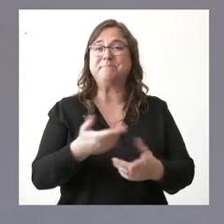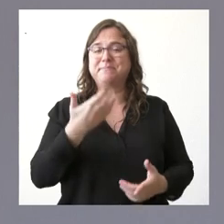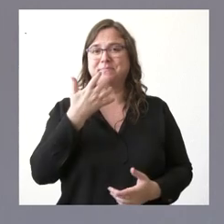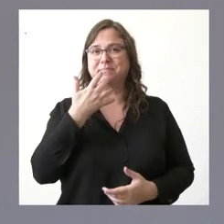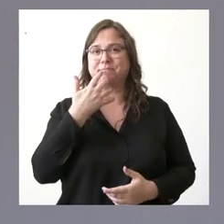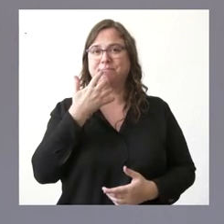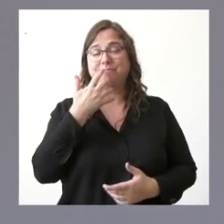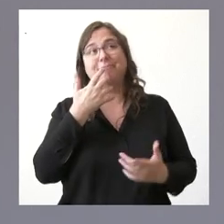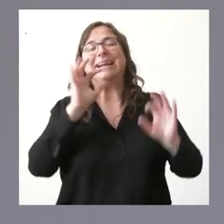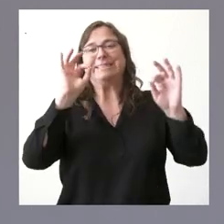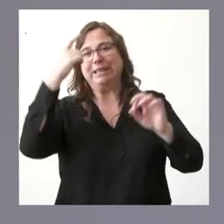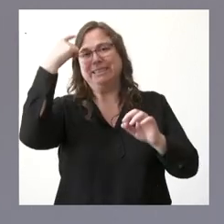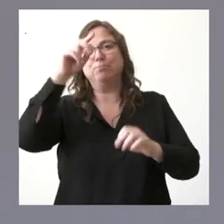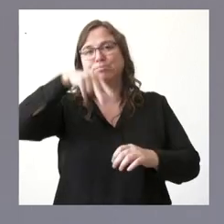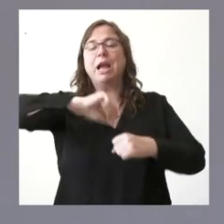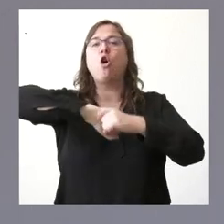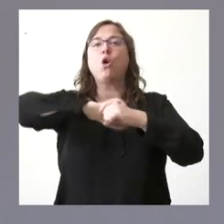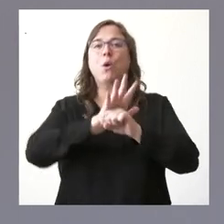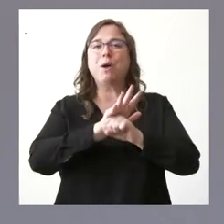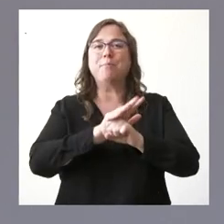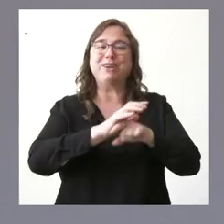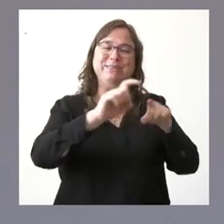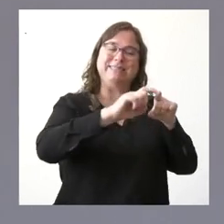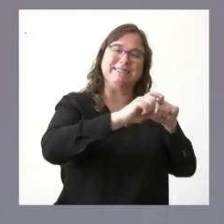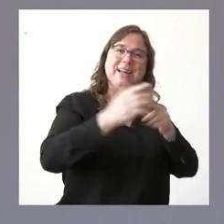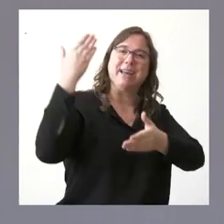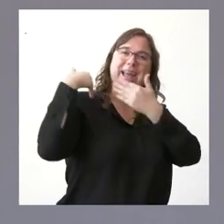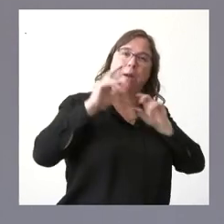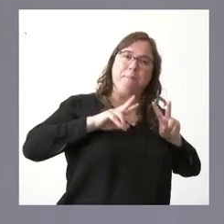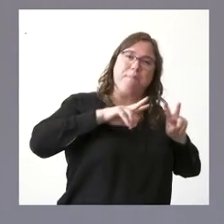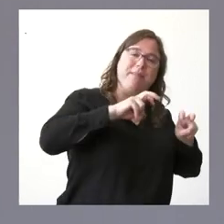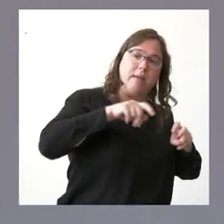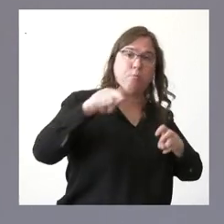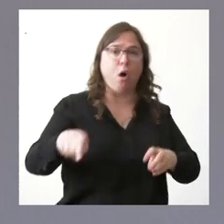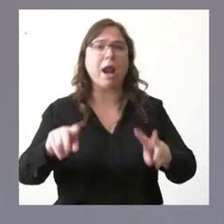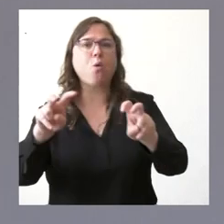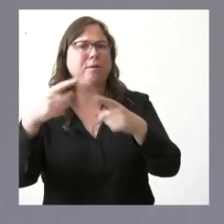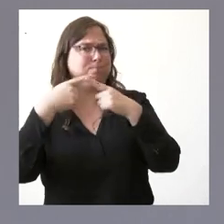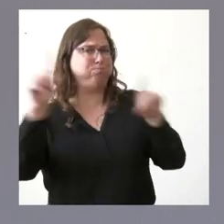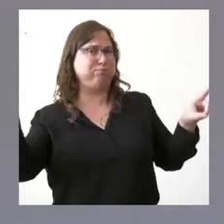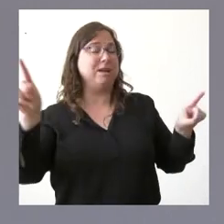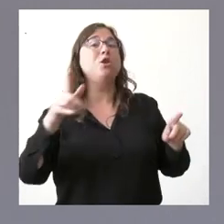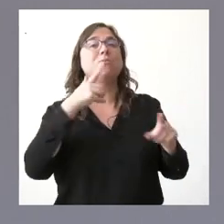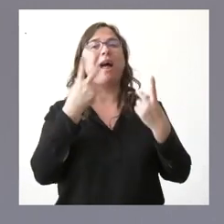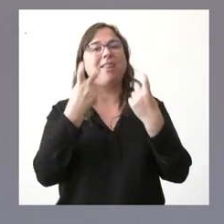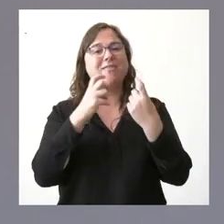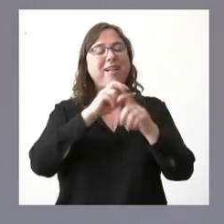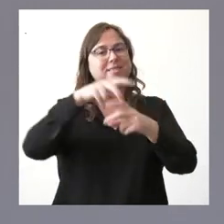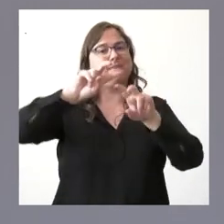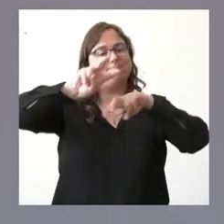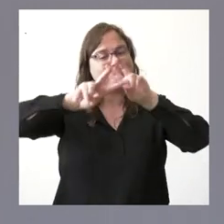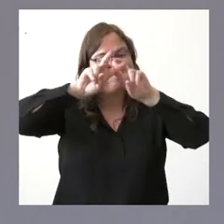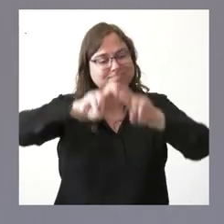hablamos de coronavirus el origen de las cepas primeras con las actuales y lógicamente esa readaptación de la vacuna si